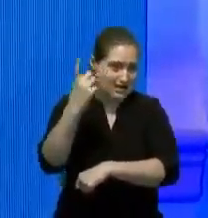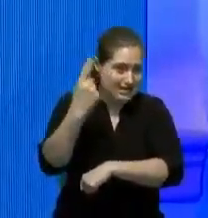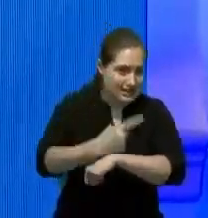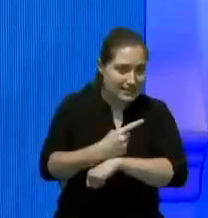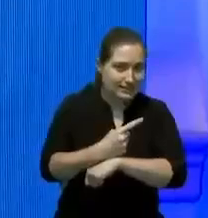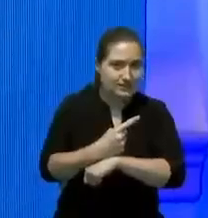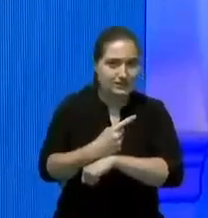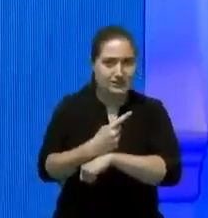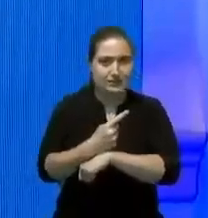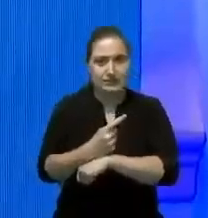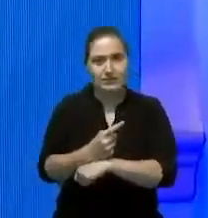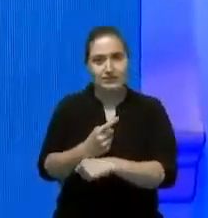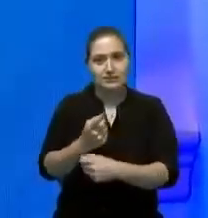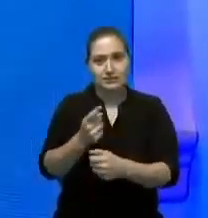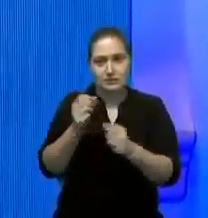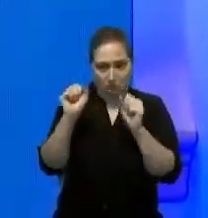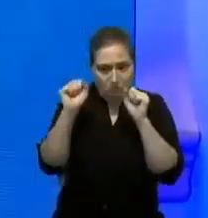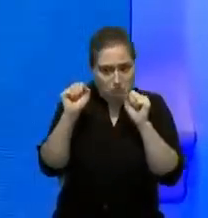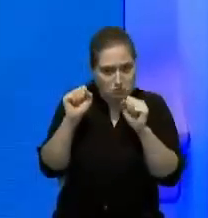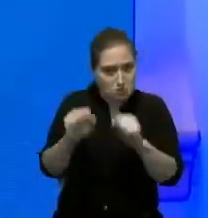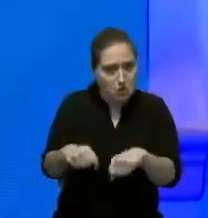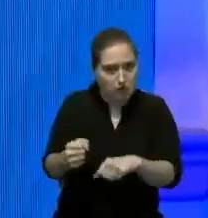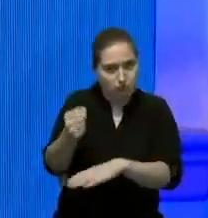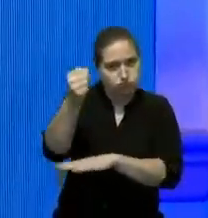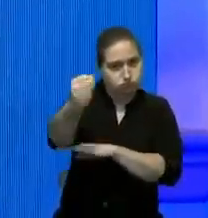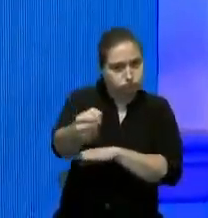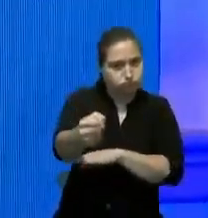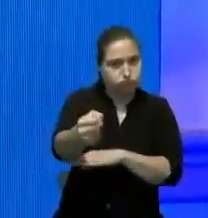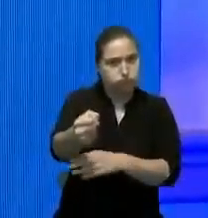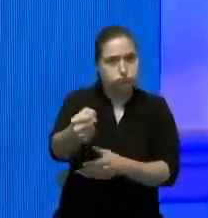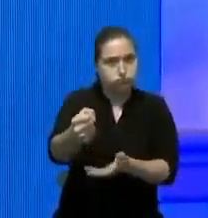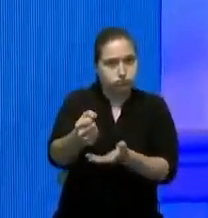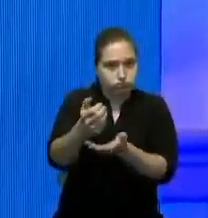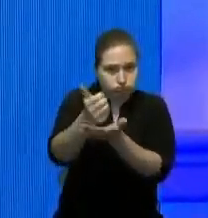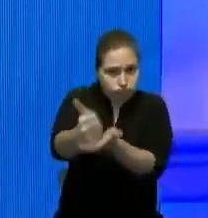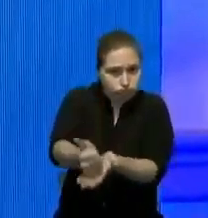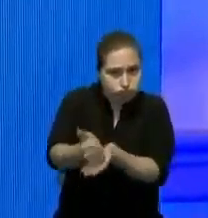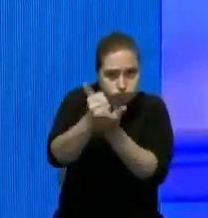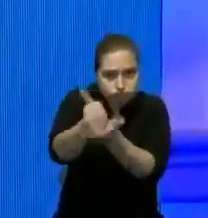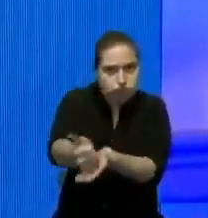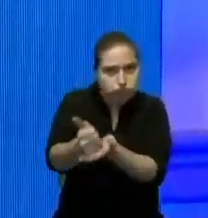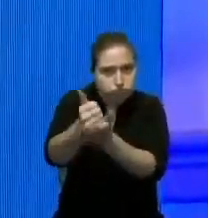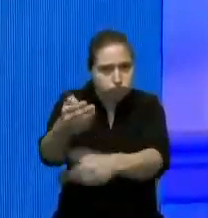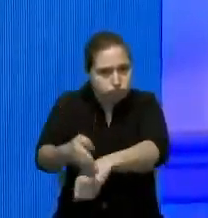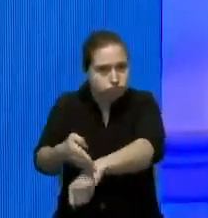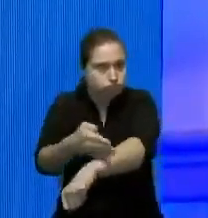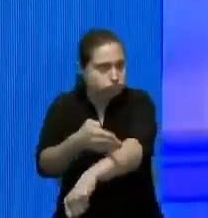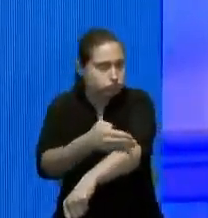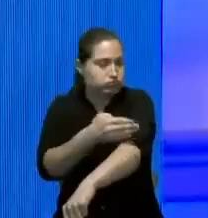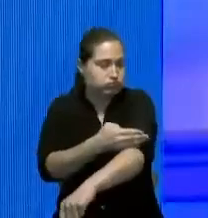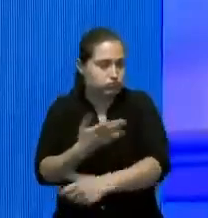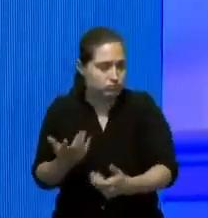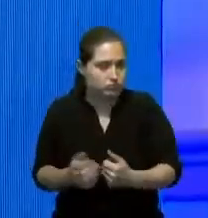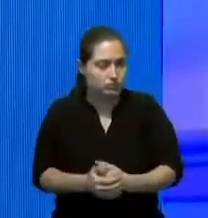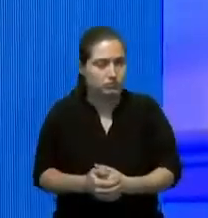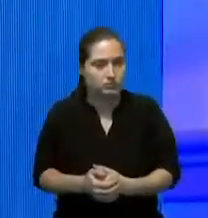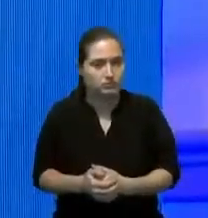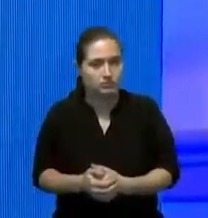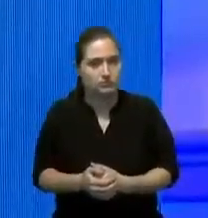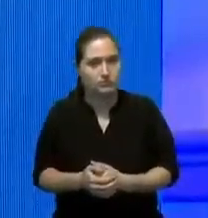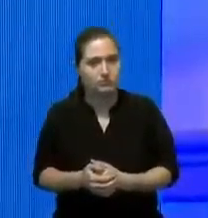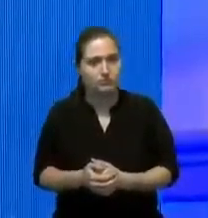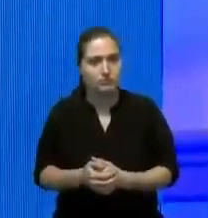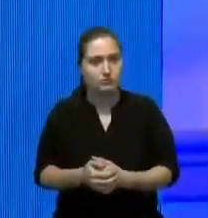podemos mejorarlos y no necesitar un psicosocial permanente y recertarlos fácilmente al sistema la salud mental